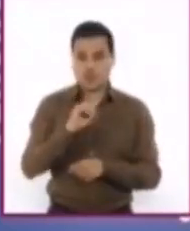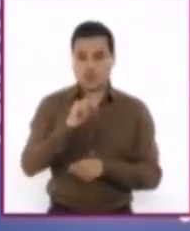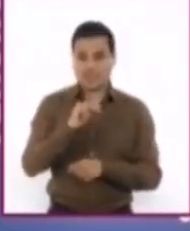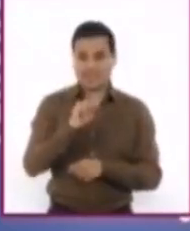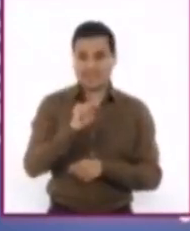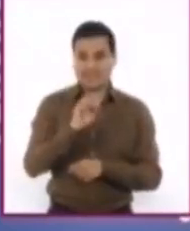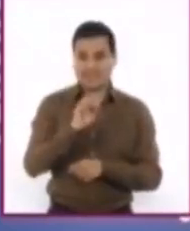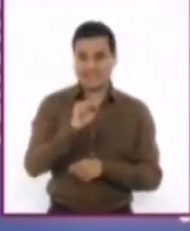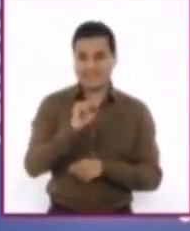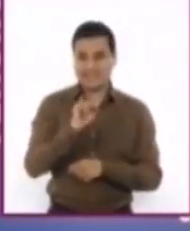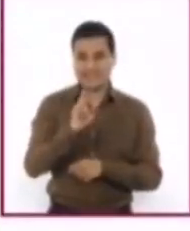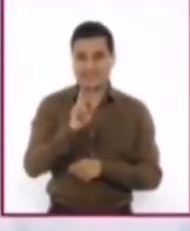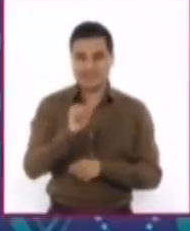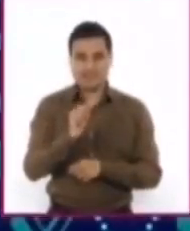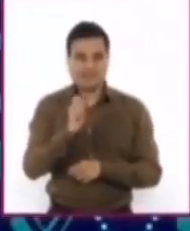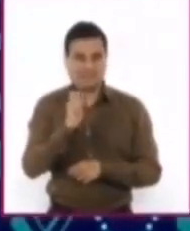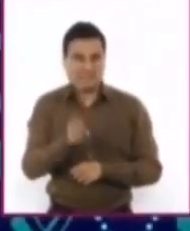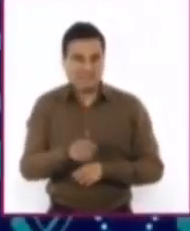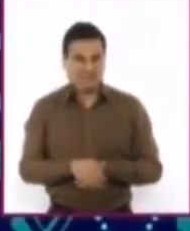las expresiones concesivas?